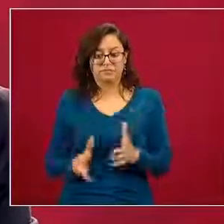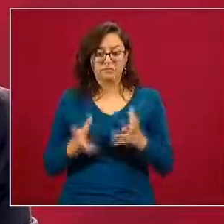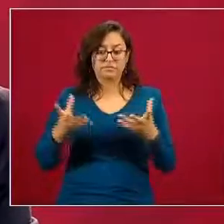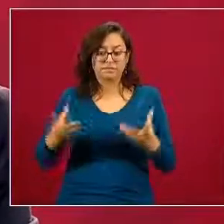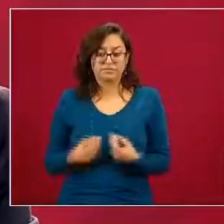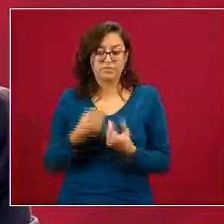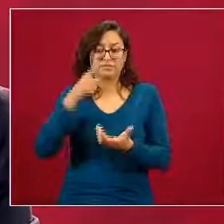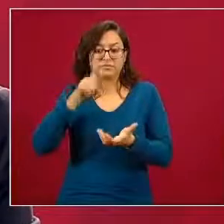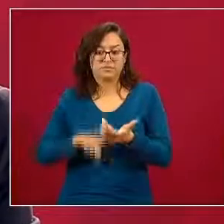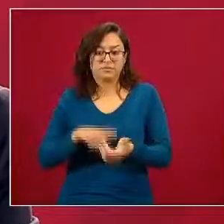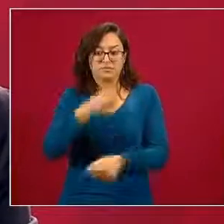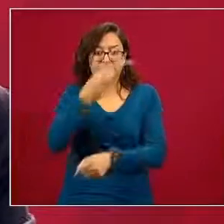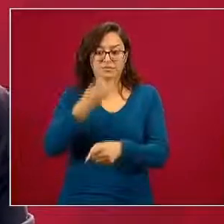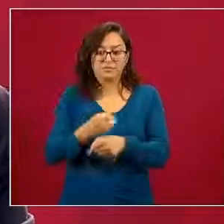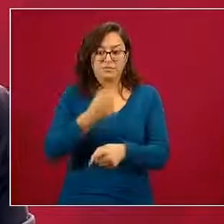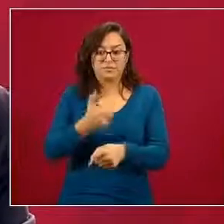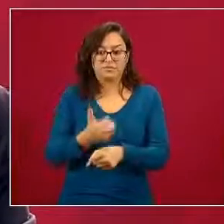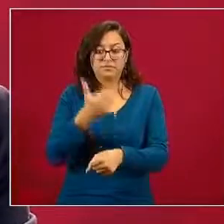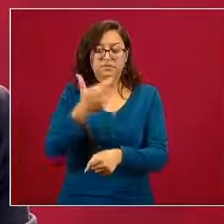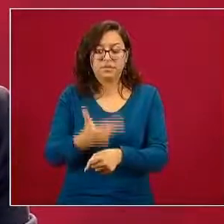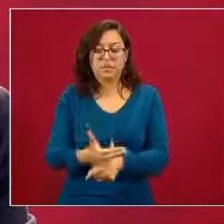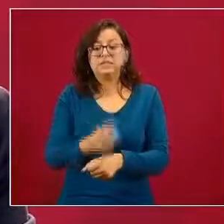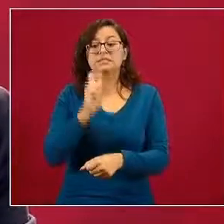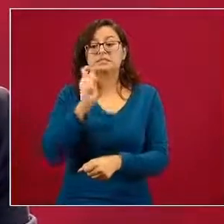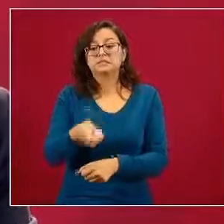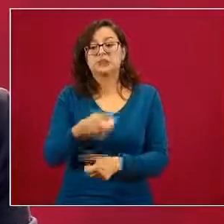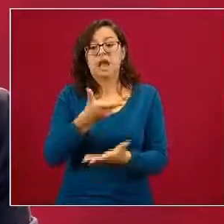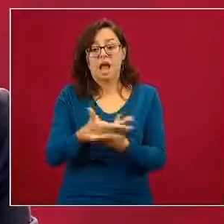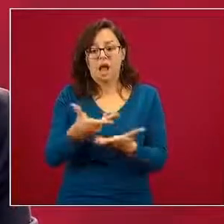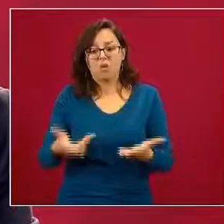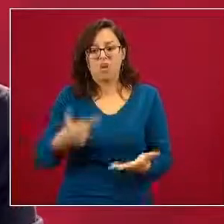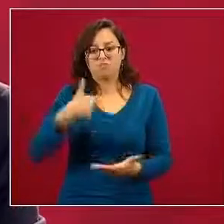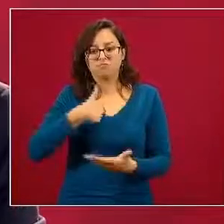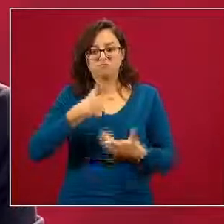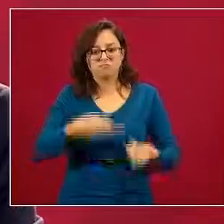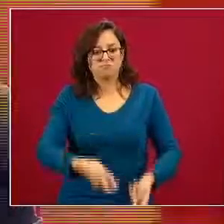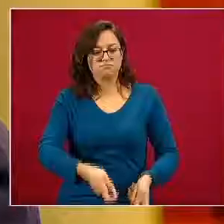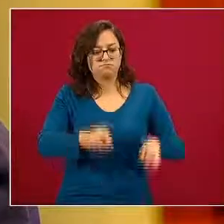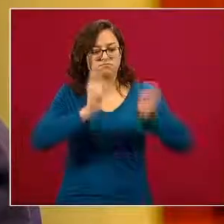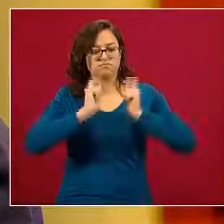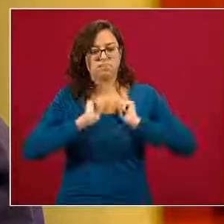a la subsecretaría eso me confiere las responsabilidades que me ha